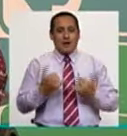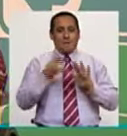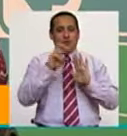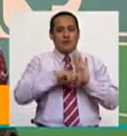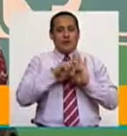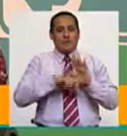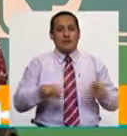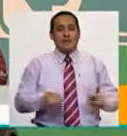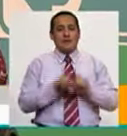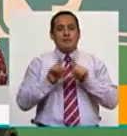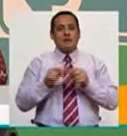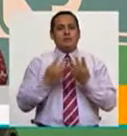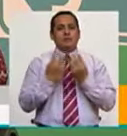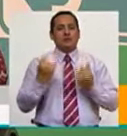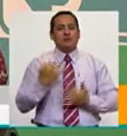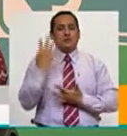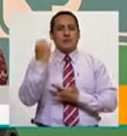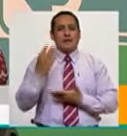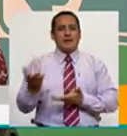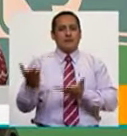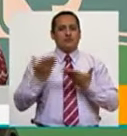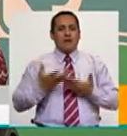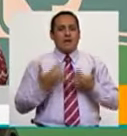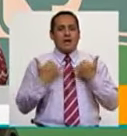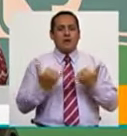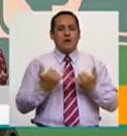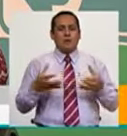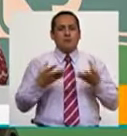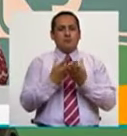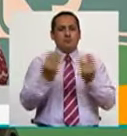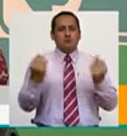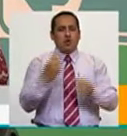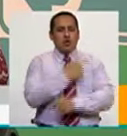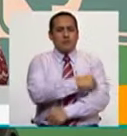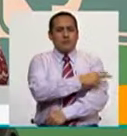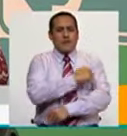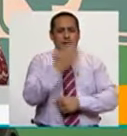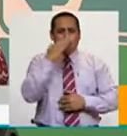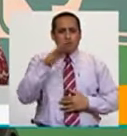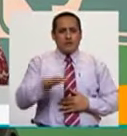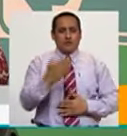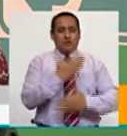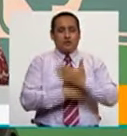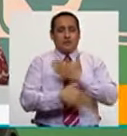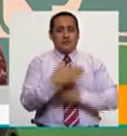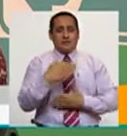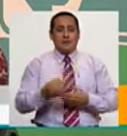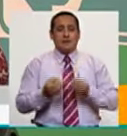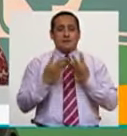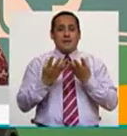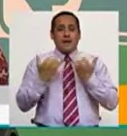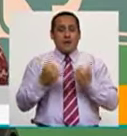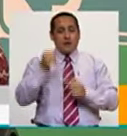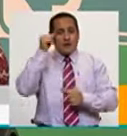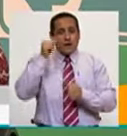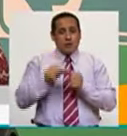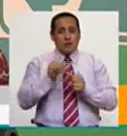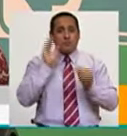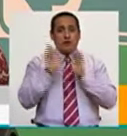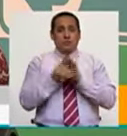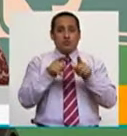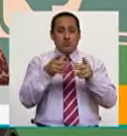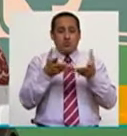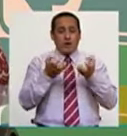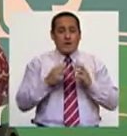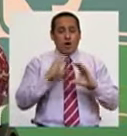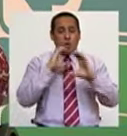al programa. Y una gran esperanza que llevan siempre ellos a los hospitales donde hay niños con discapacidad. Bueno, y recordarles que